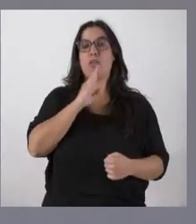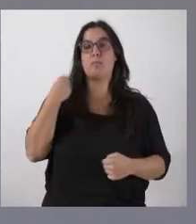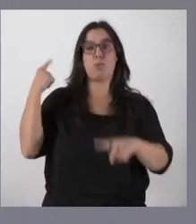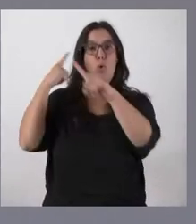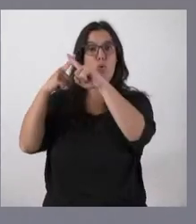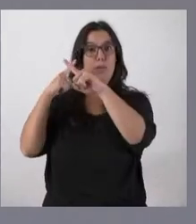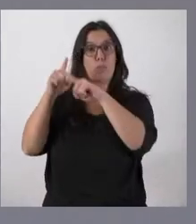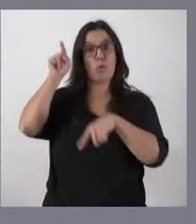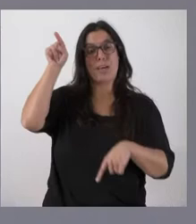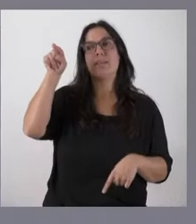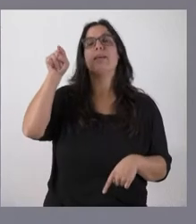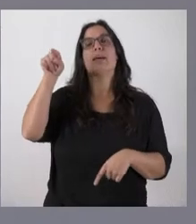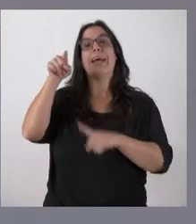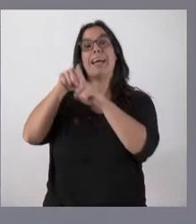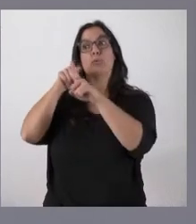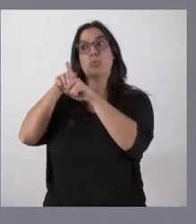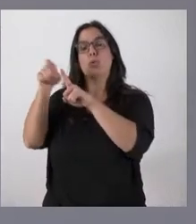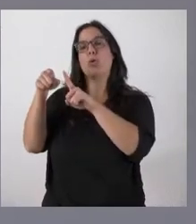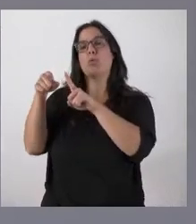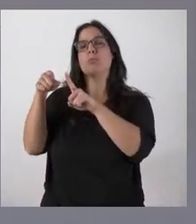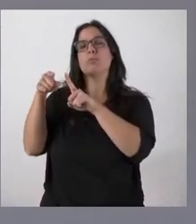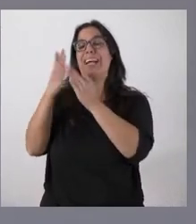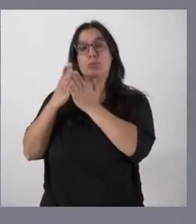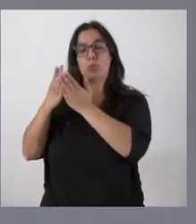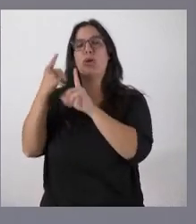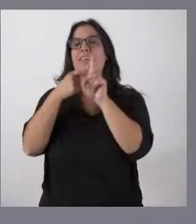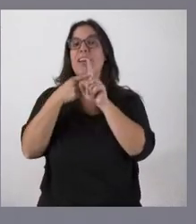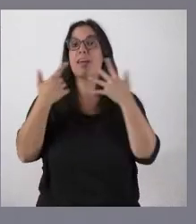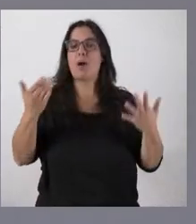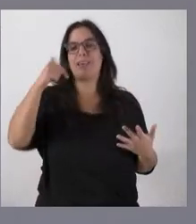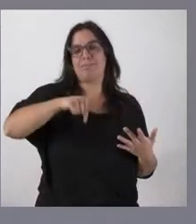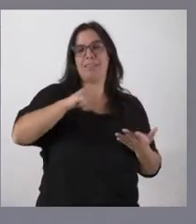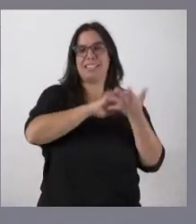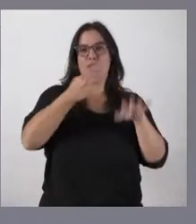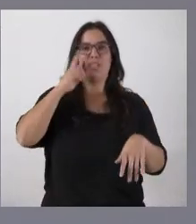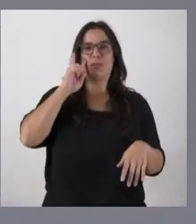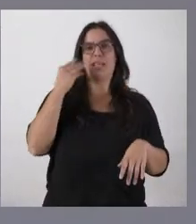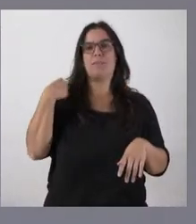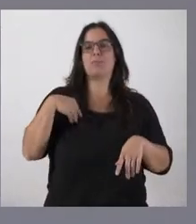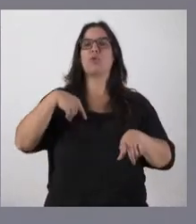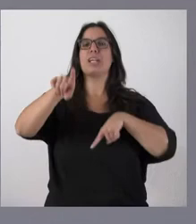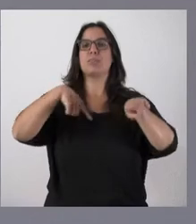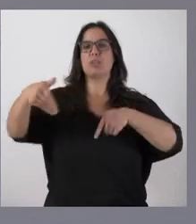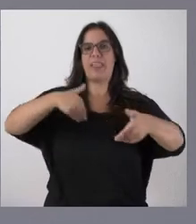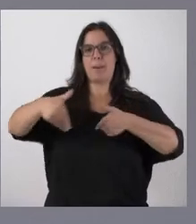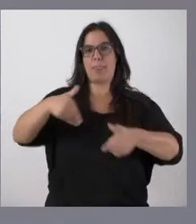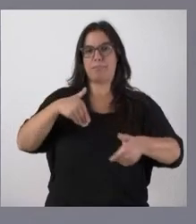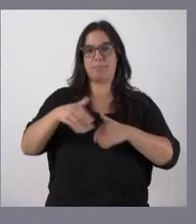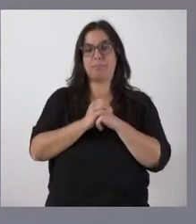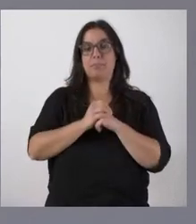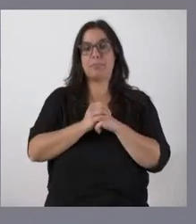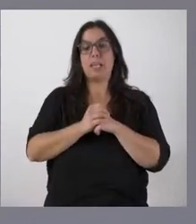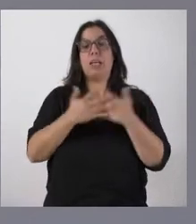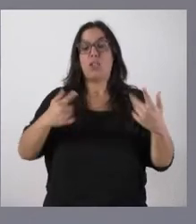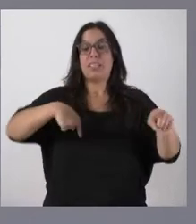y que para este estudio toma como referencia la experiencia que tenemos en Castilla y León en relación con el transporte a la demanda. Y, por tanto, el